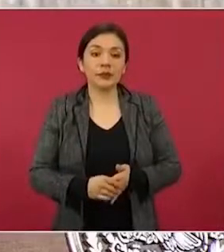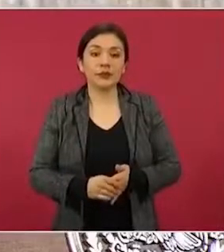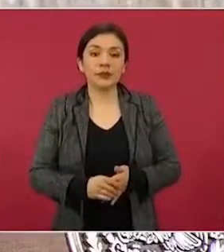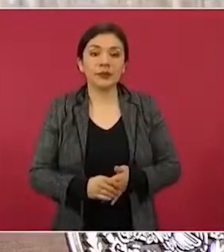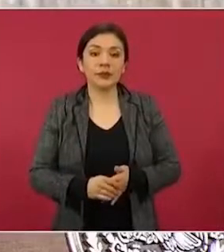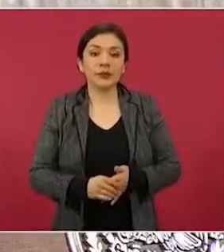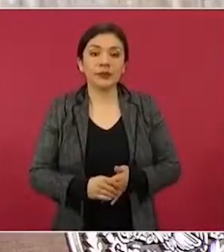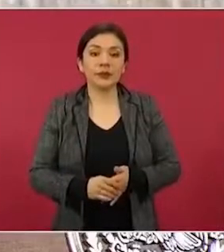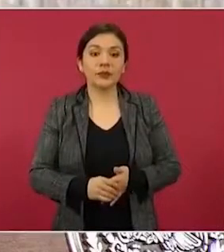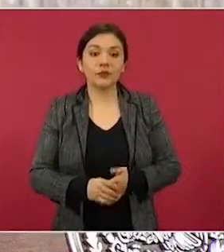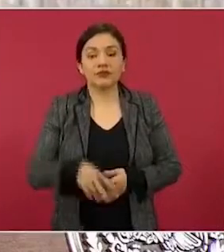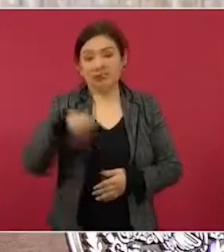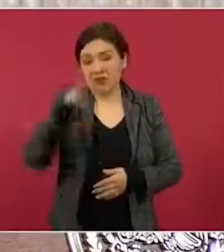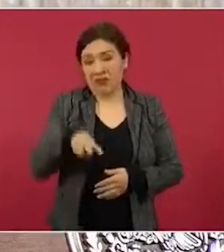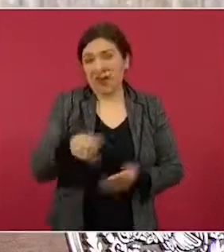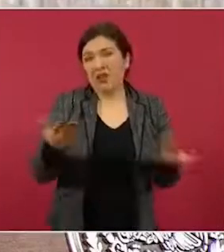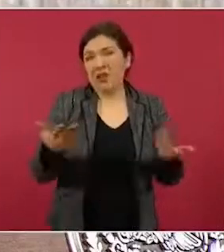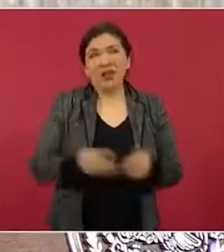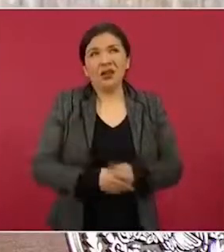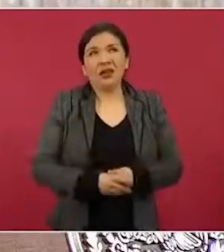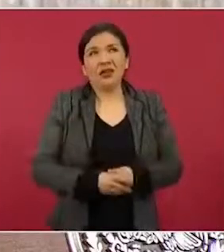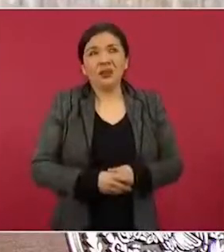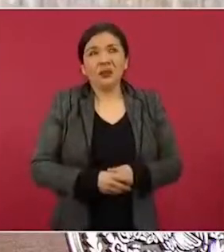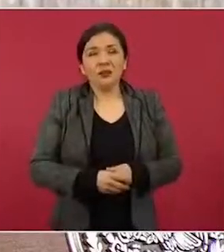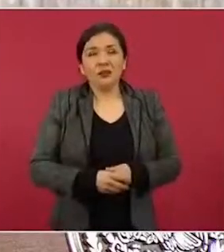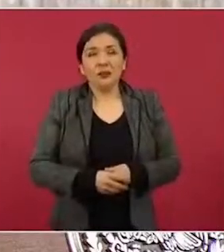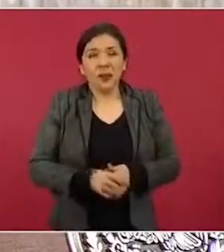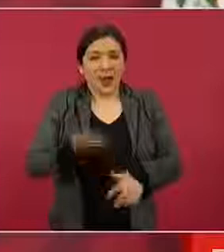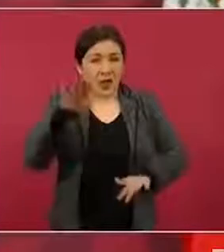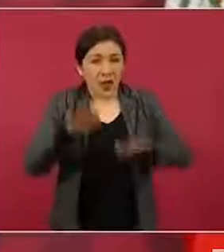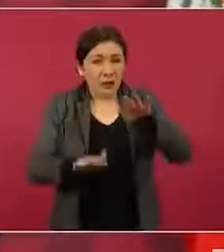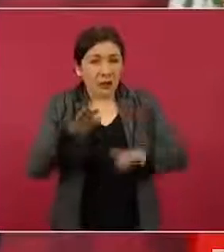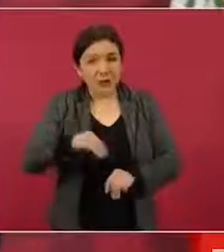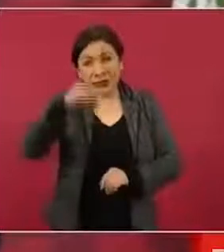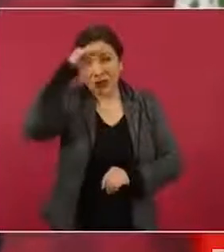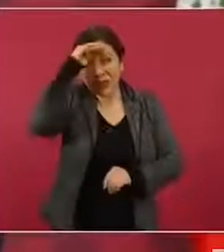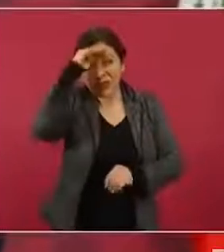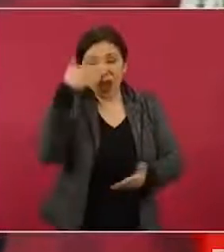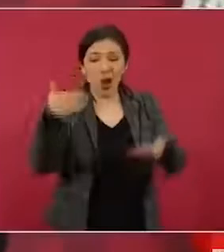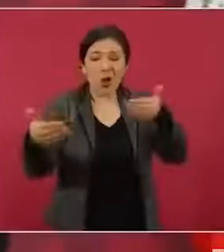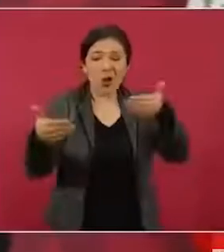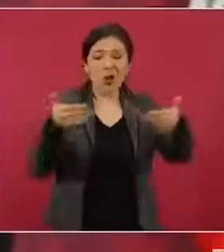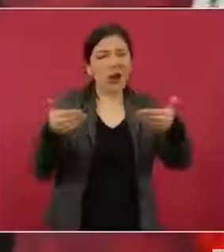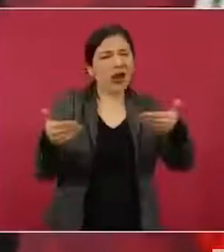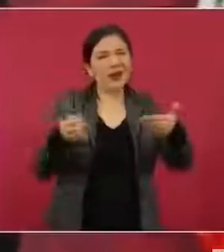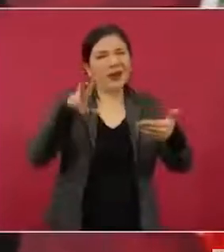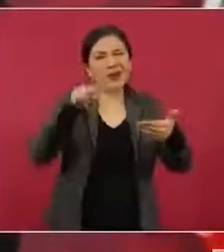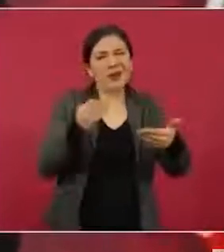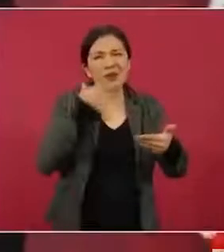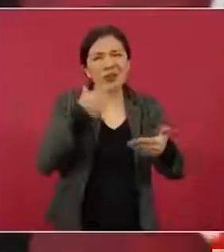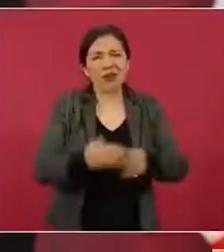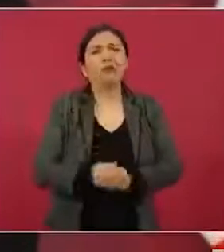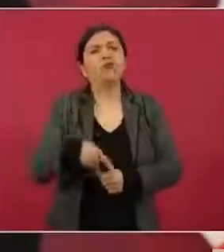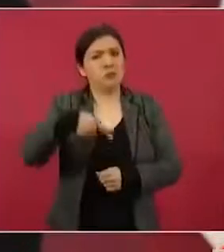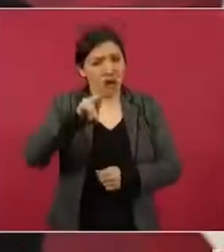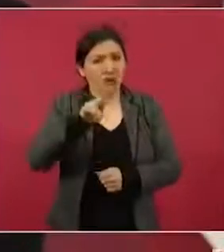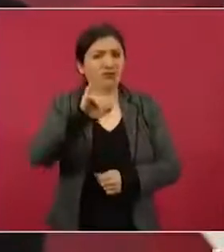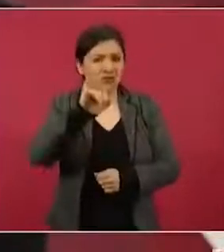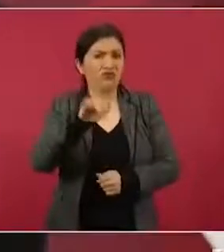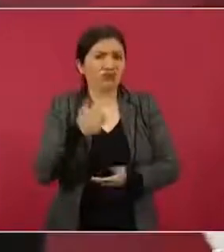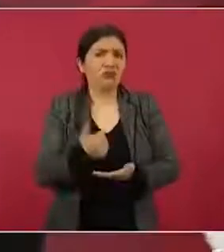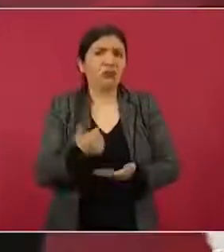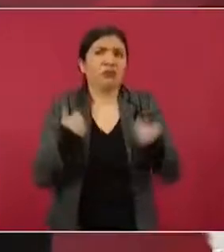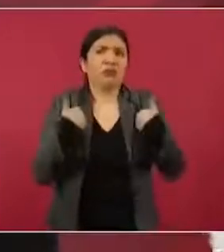A veces no son buenas las comparaciones, pero sí ayuda a